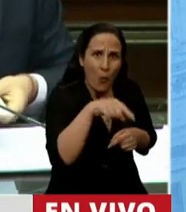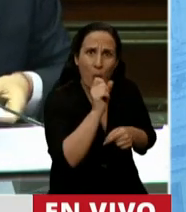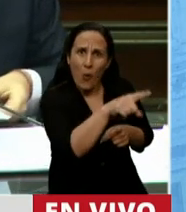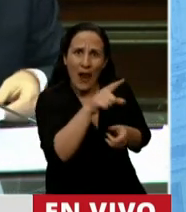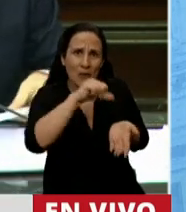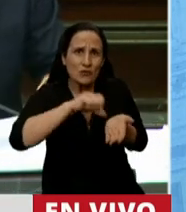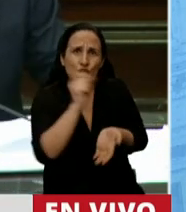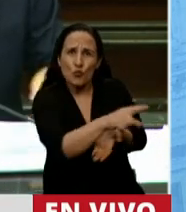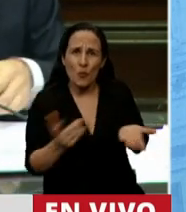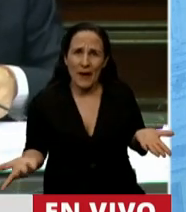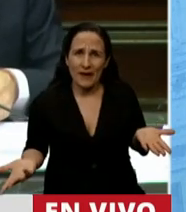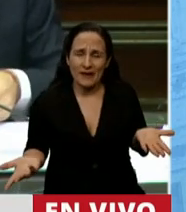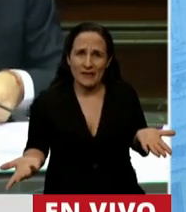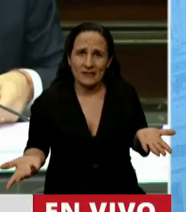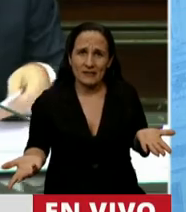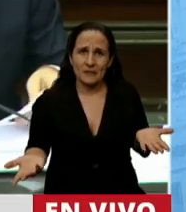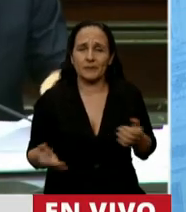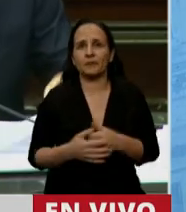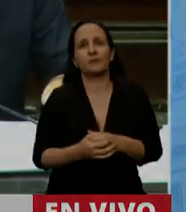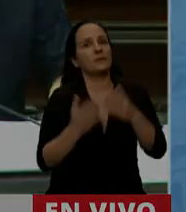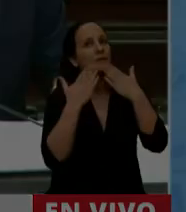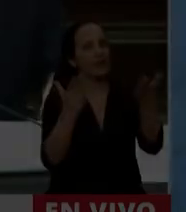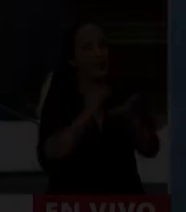propia patria? Gracias, diputado.